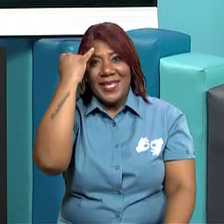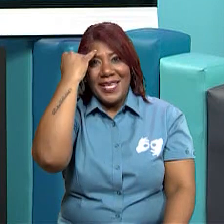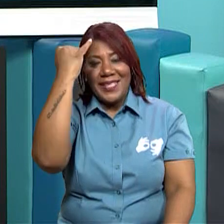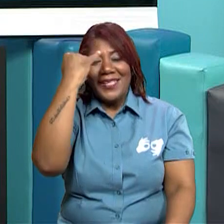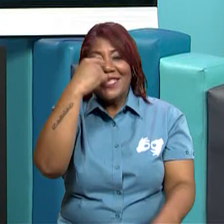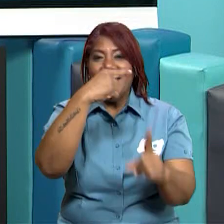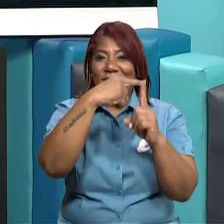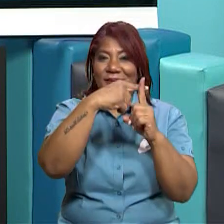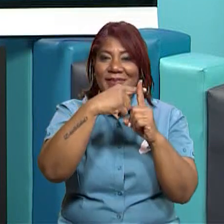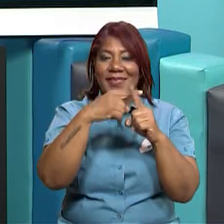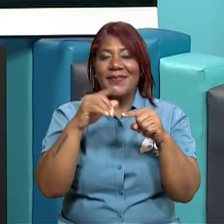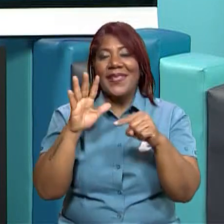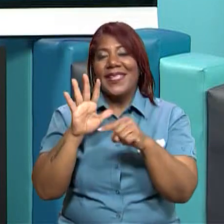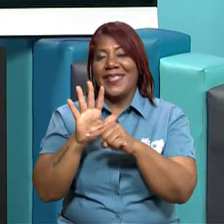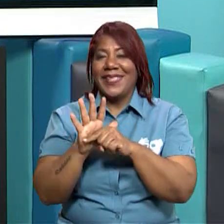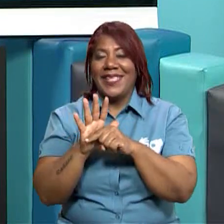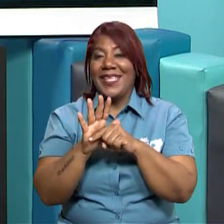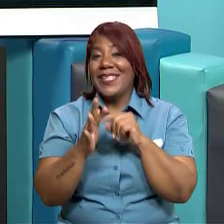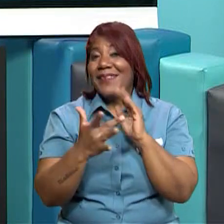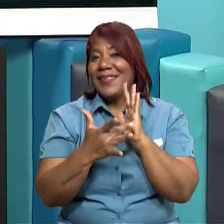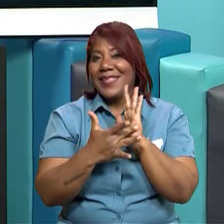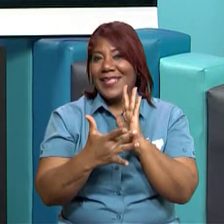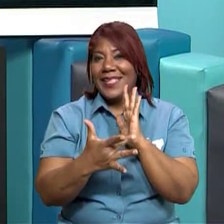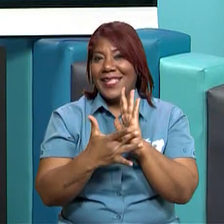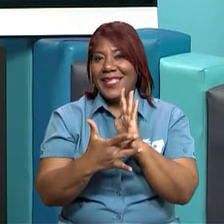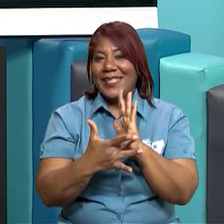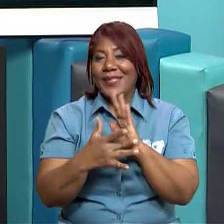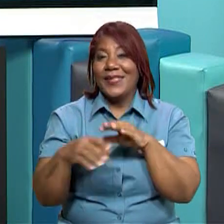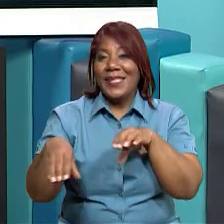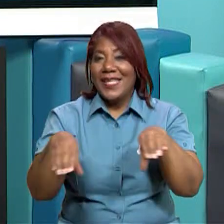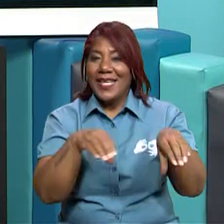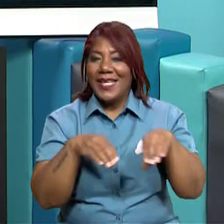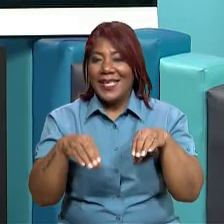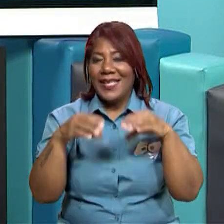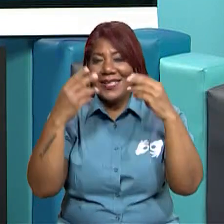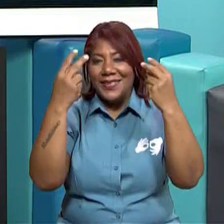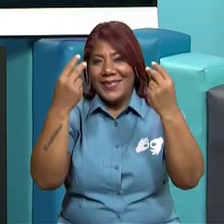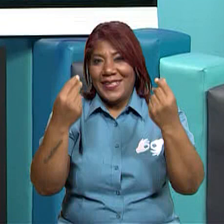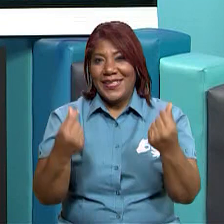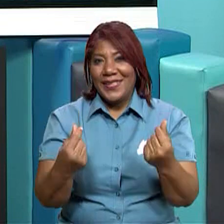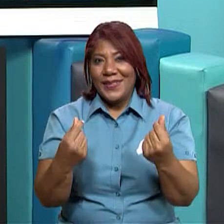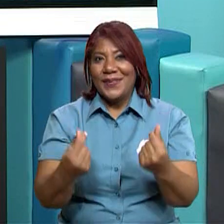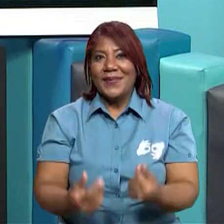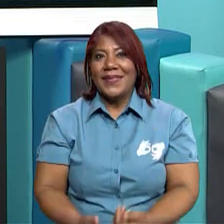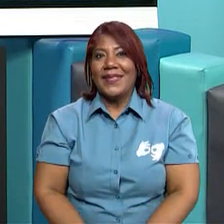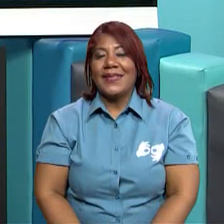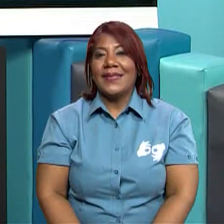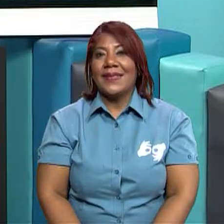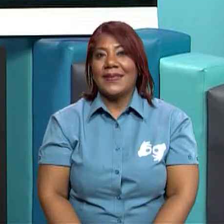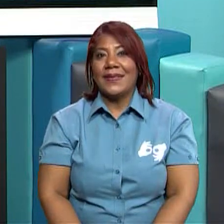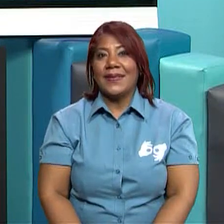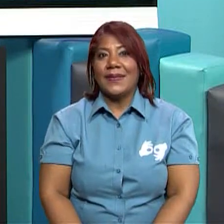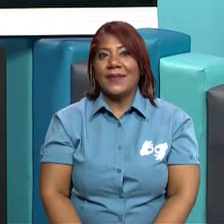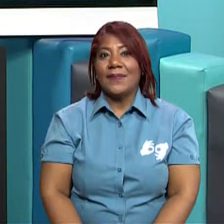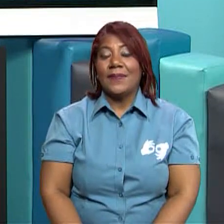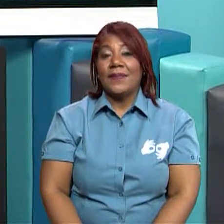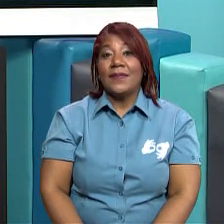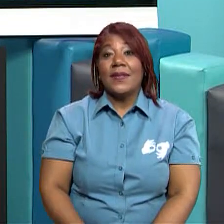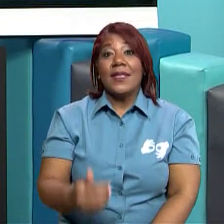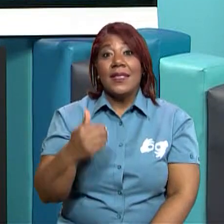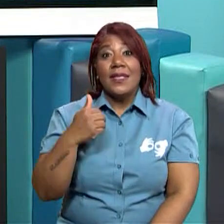positivos y los aspectos negativos en cuanto al uso de la tecnología. Este juego